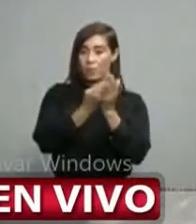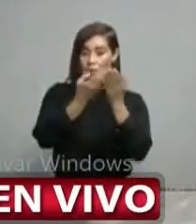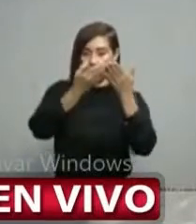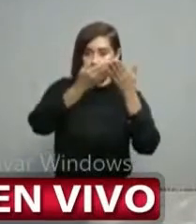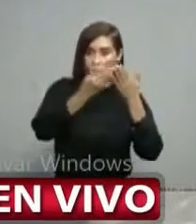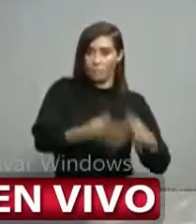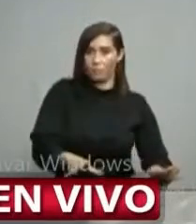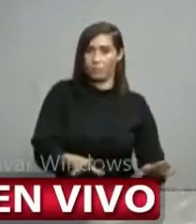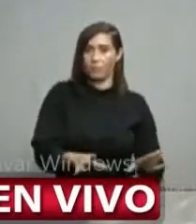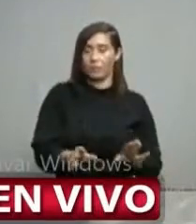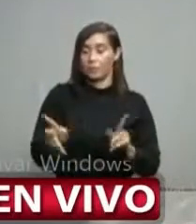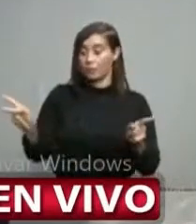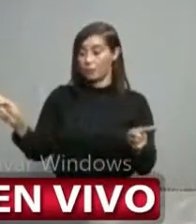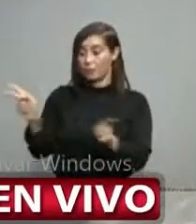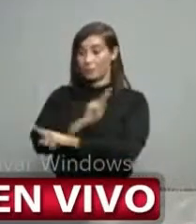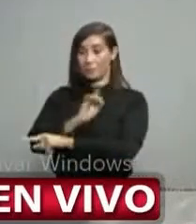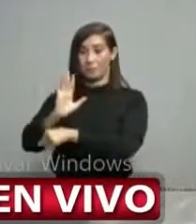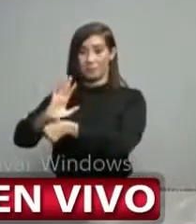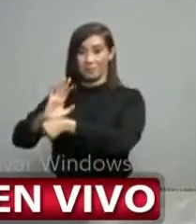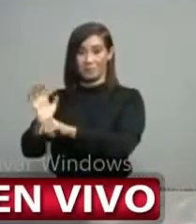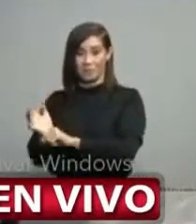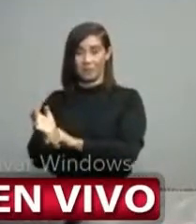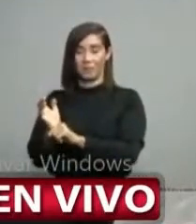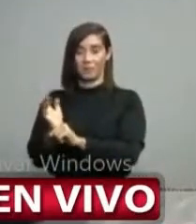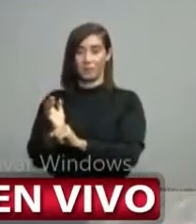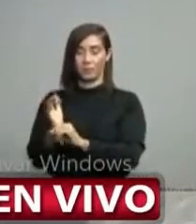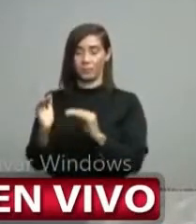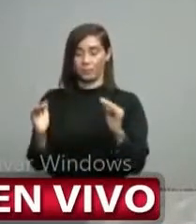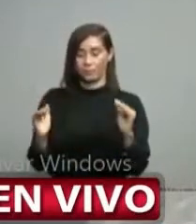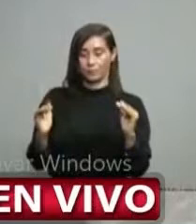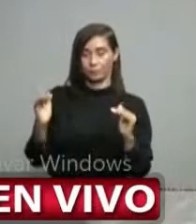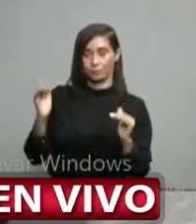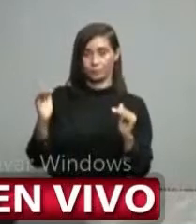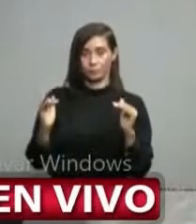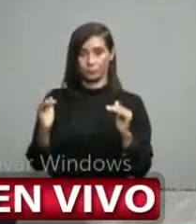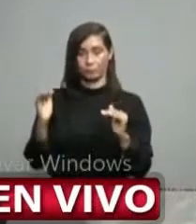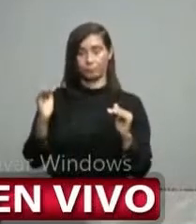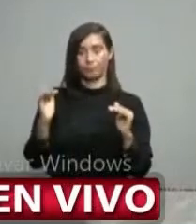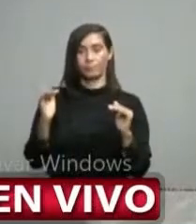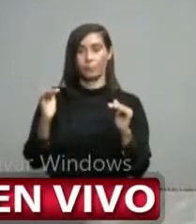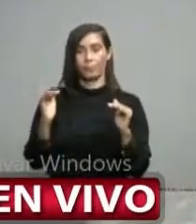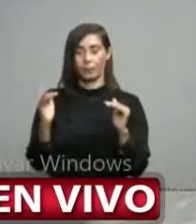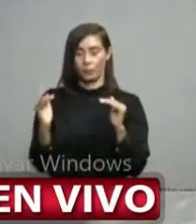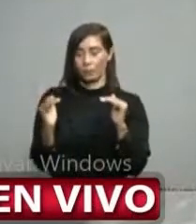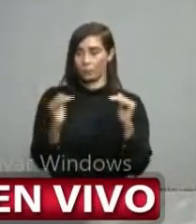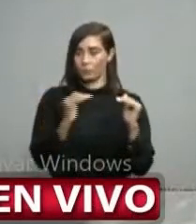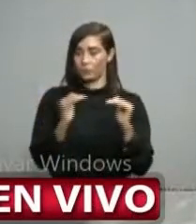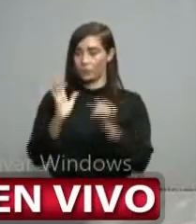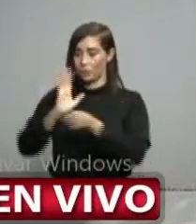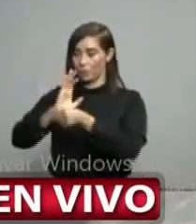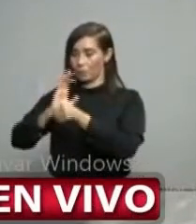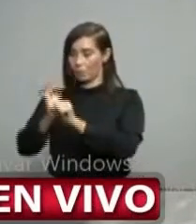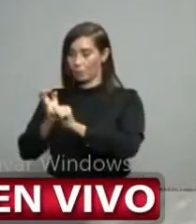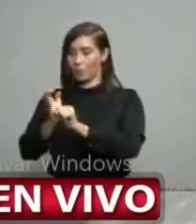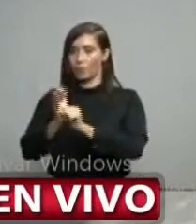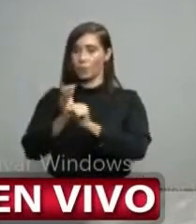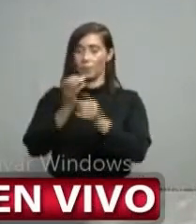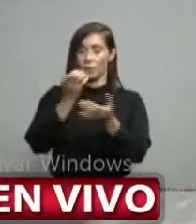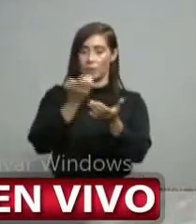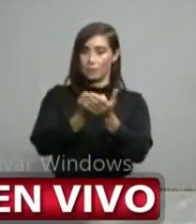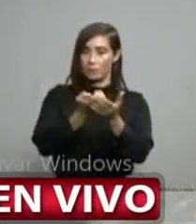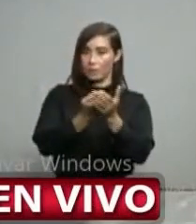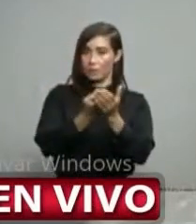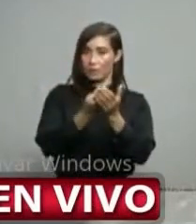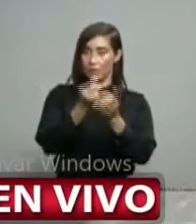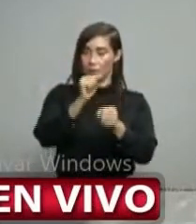pandemia implica el desafío de hacer una armonización de las dos cosas. Todos los